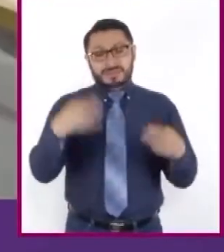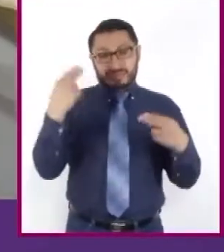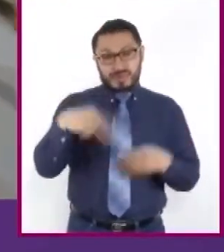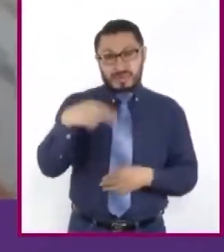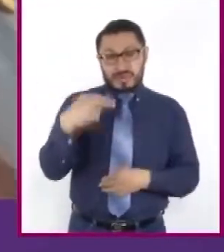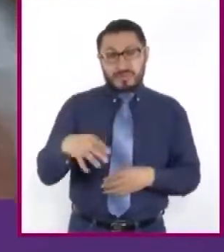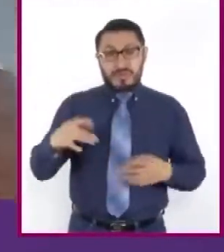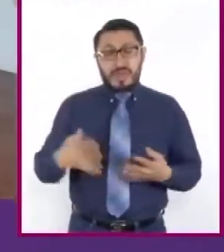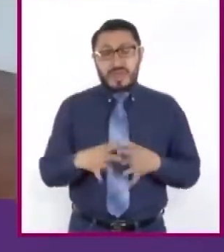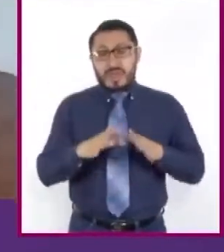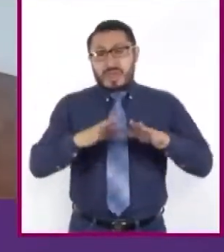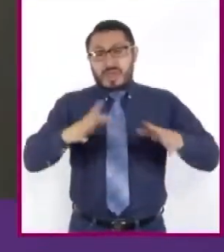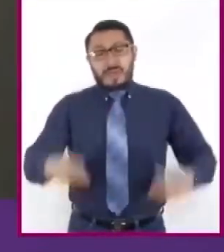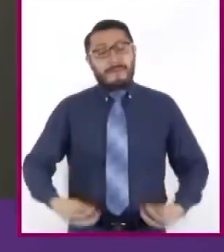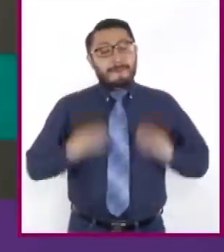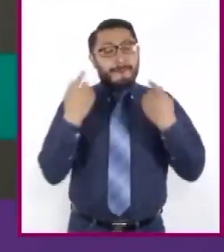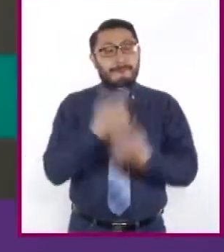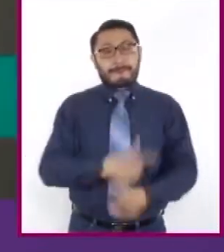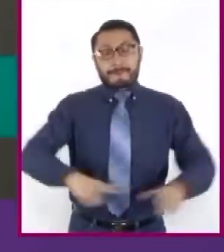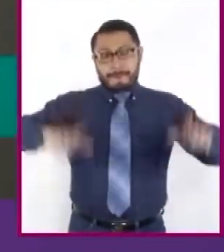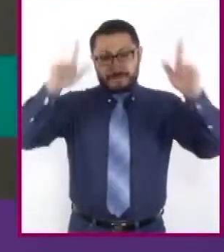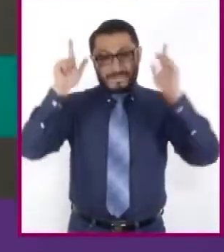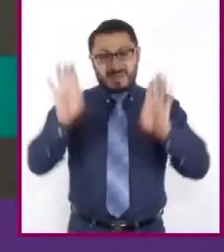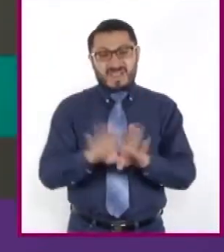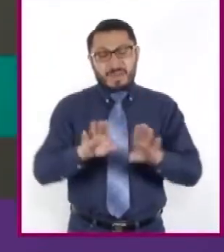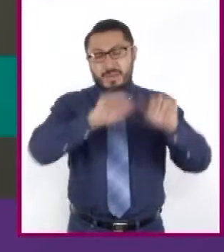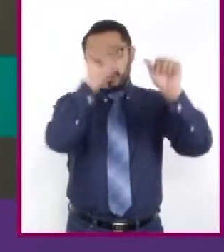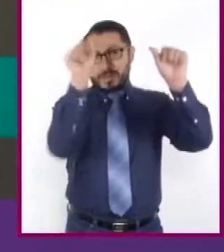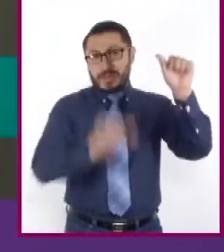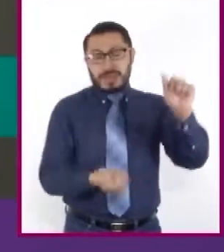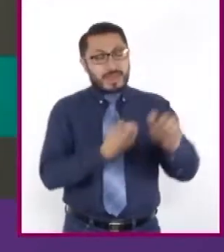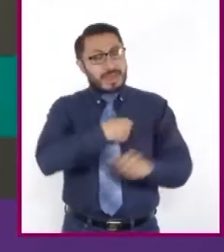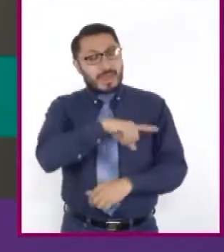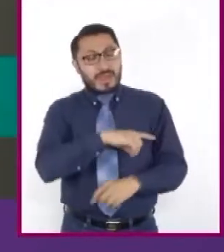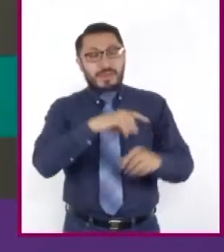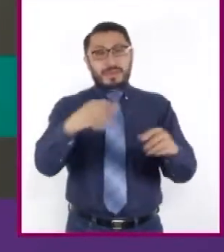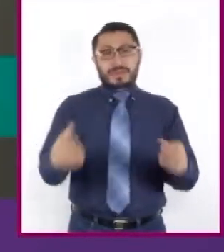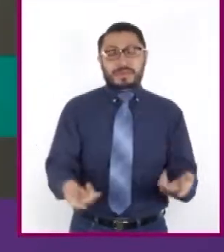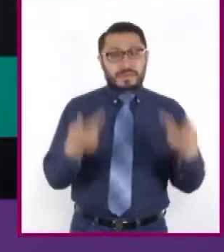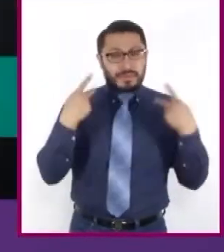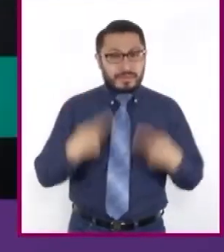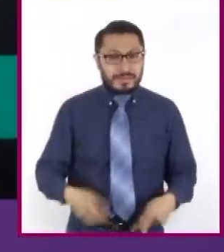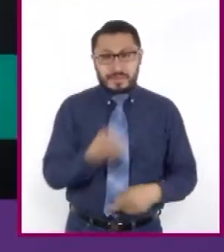que es parte de la exposición Artesano entre Artistas 5.0.